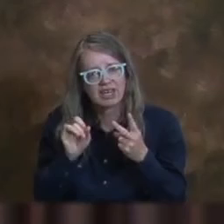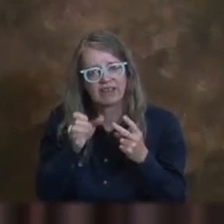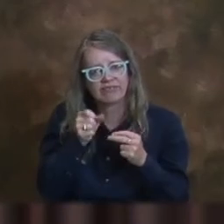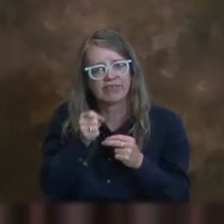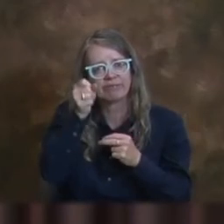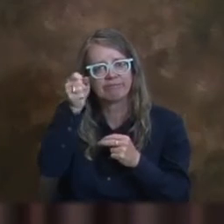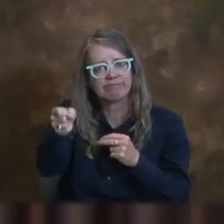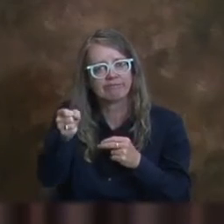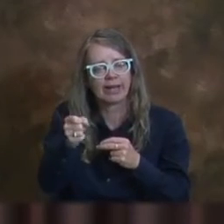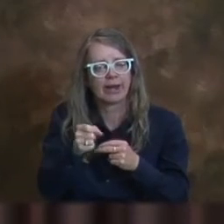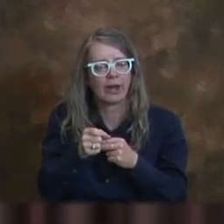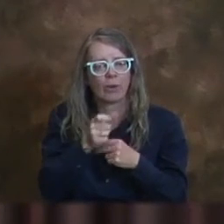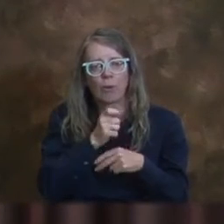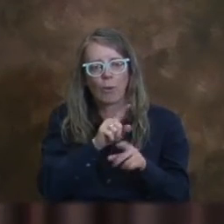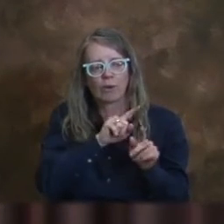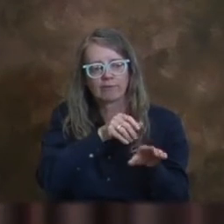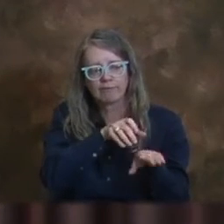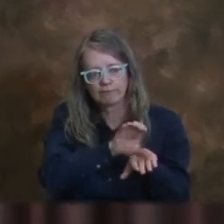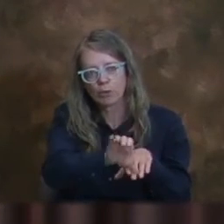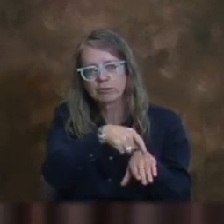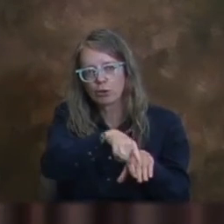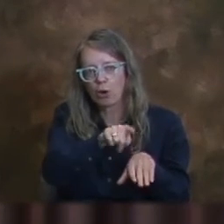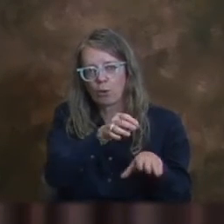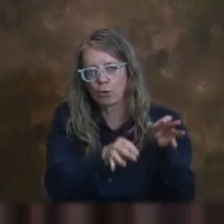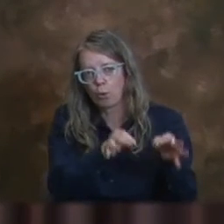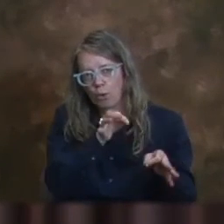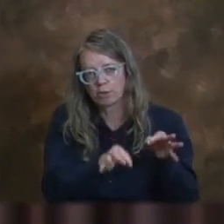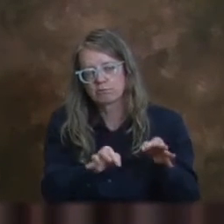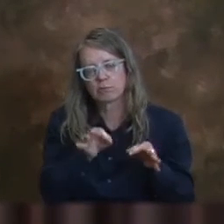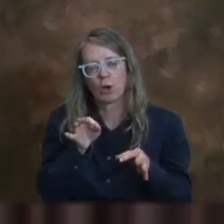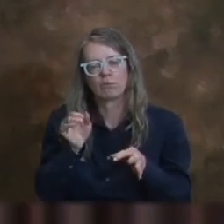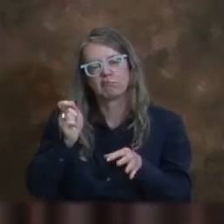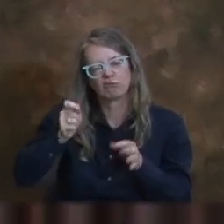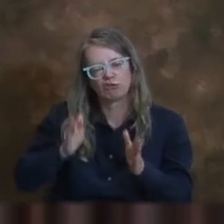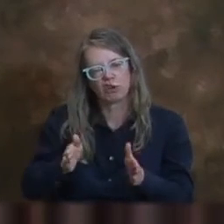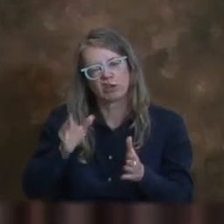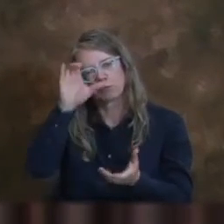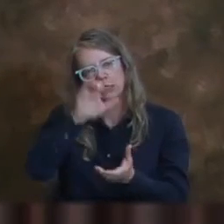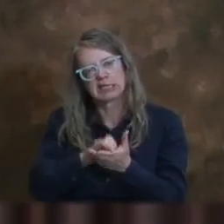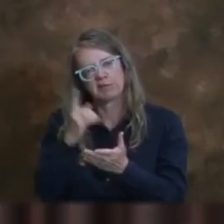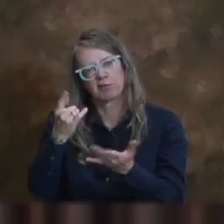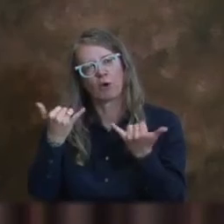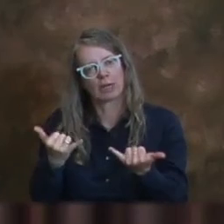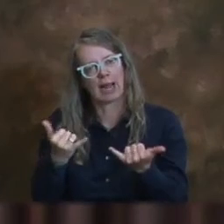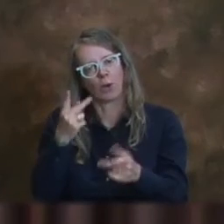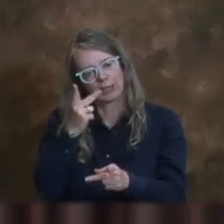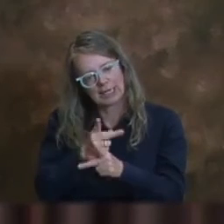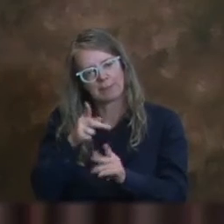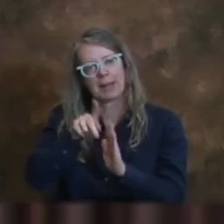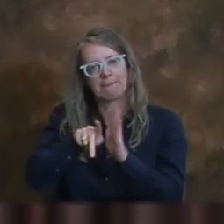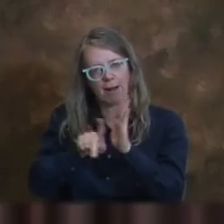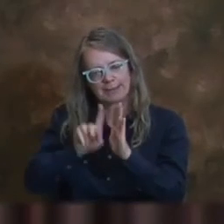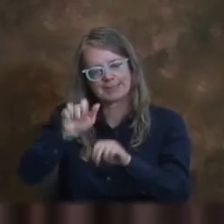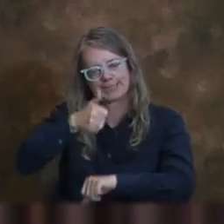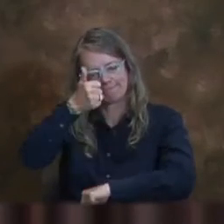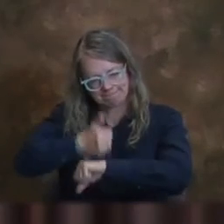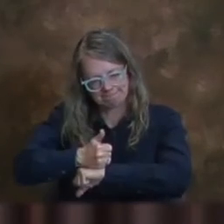de estar ahí o no. Entonces sienten que es muy importante por ahora mantener esa política y